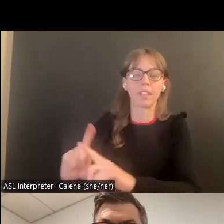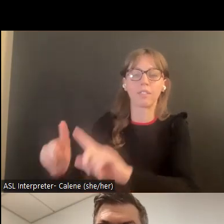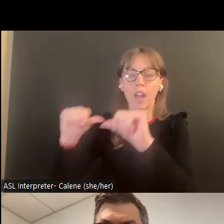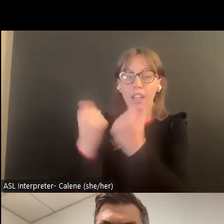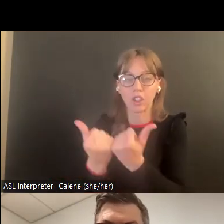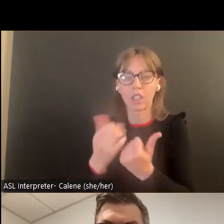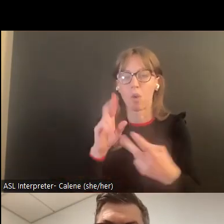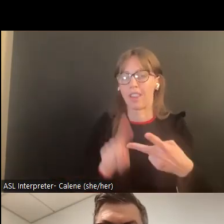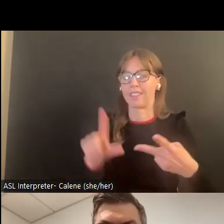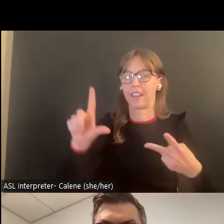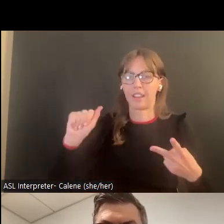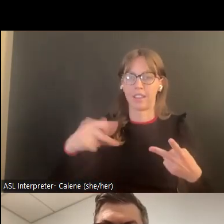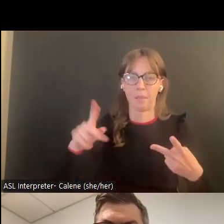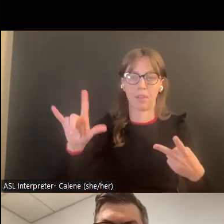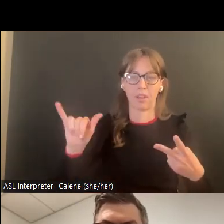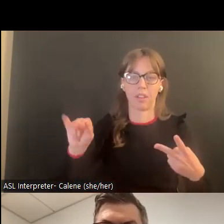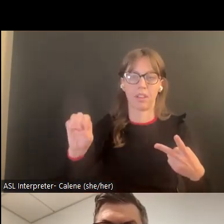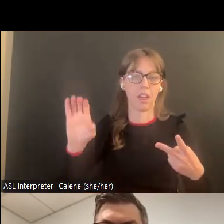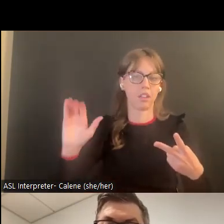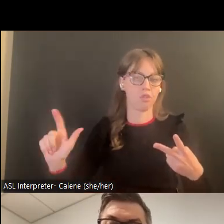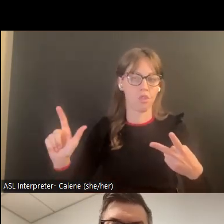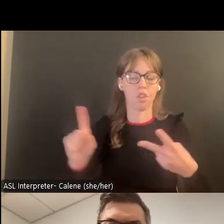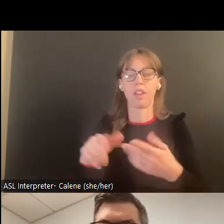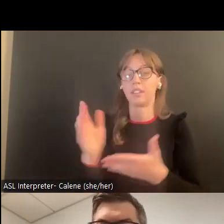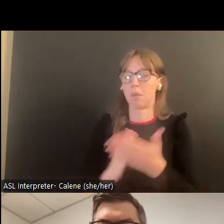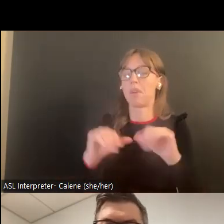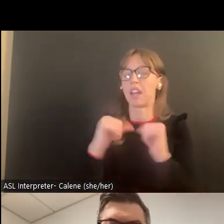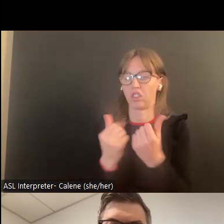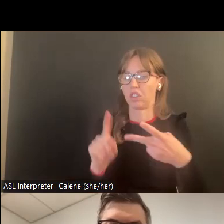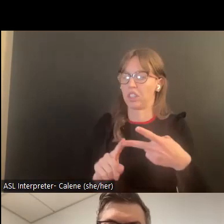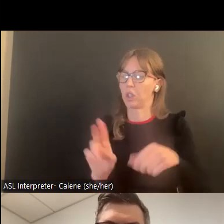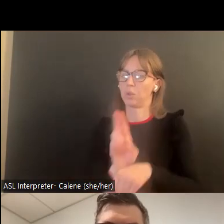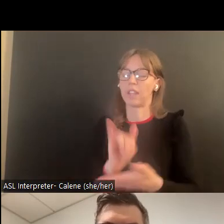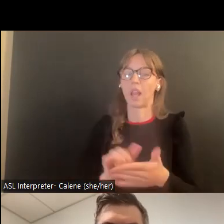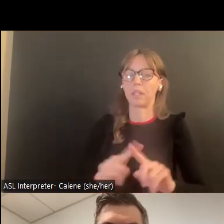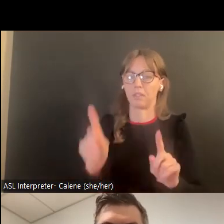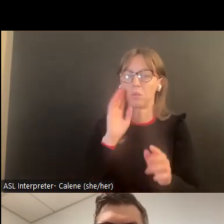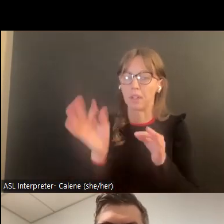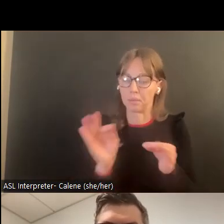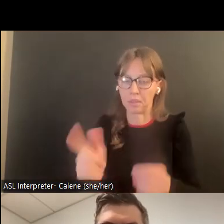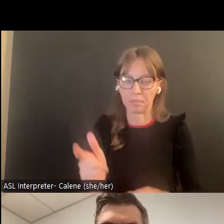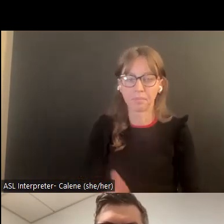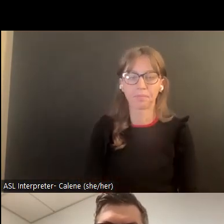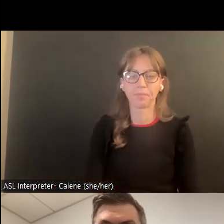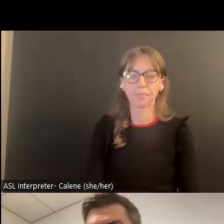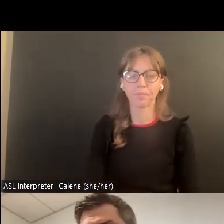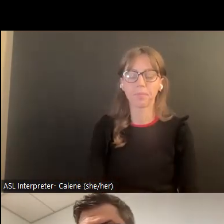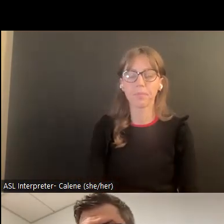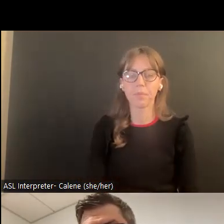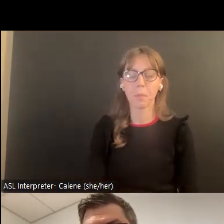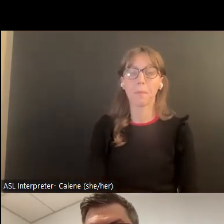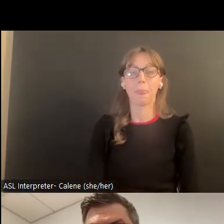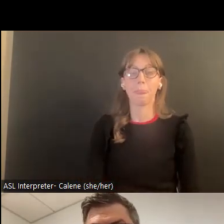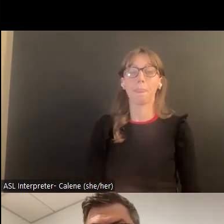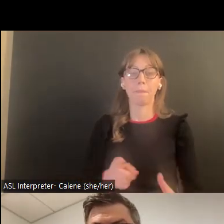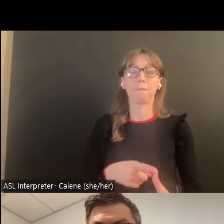Entonces, vamos a ver lo que sería una llamada de ayuda, dependiendo de las agencias, vamos a hablar de eso. Y utilizar esto en sí,